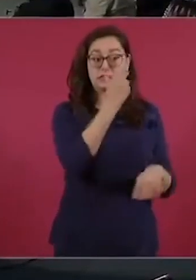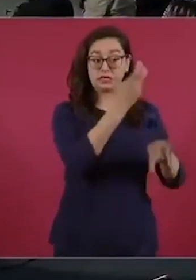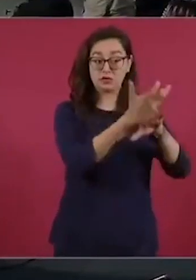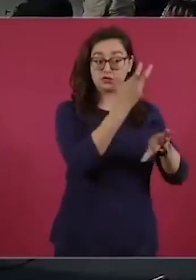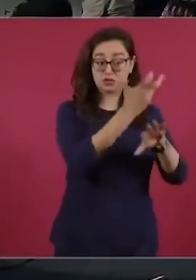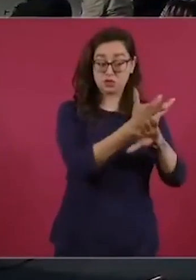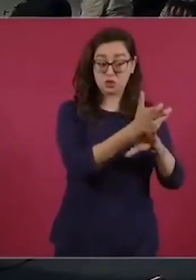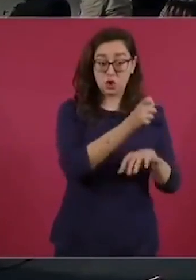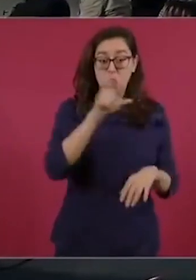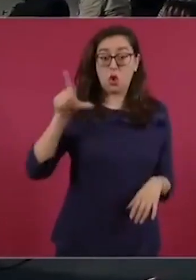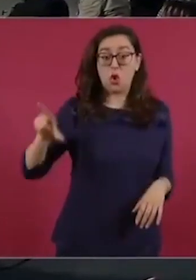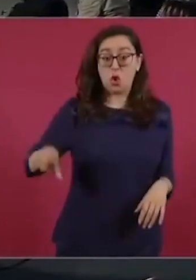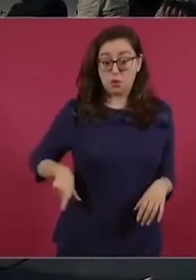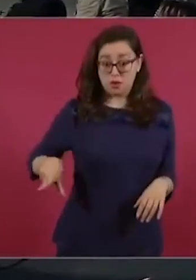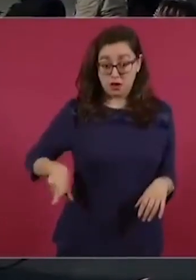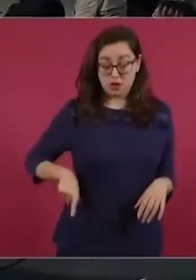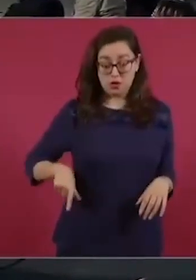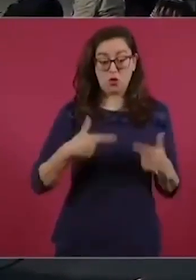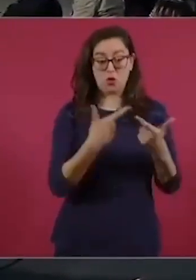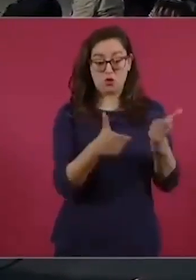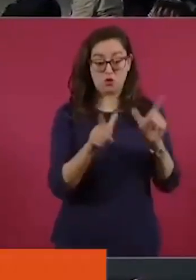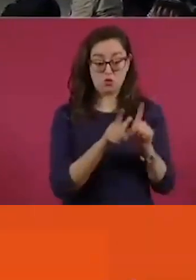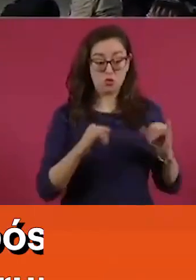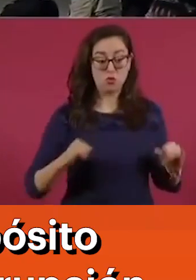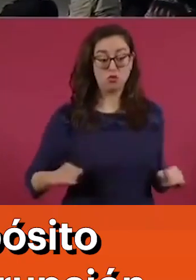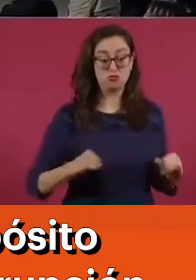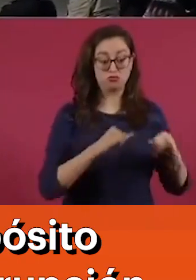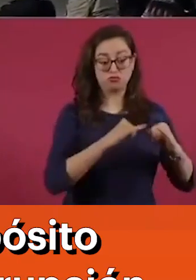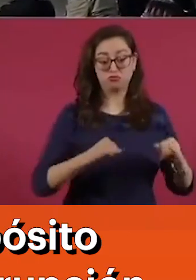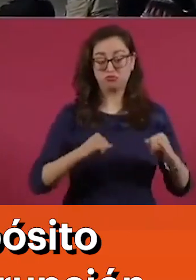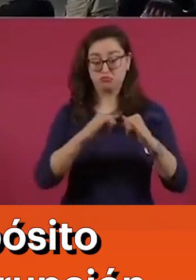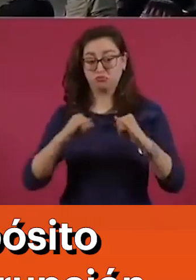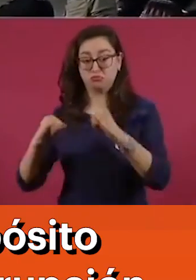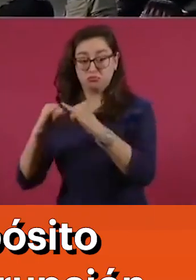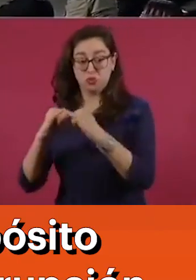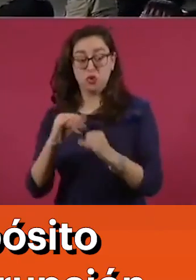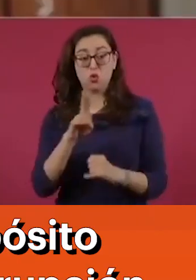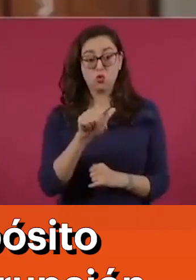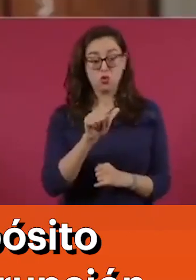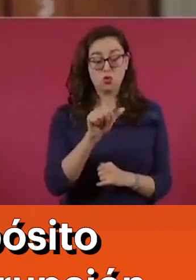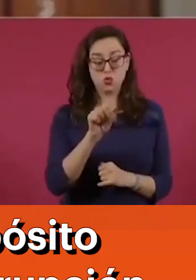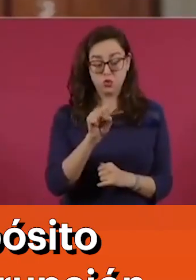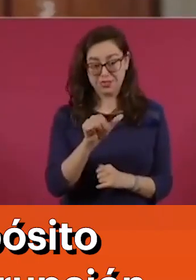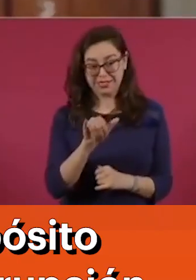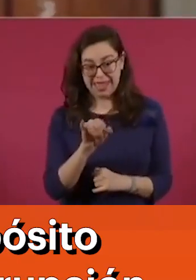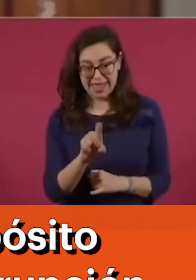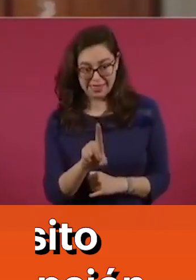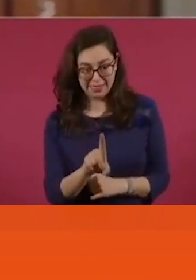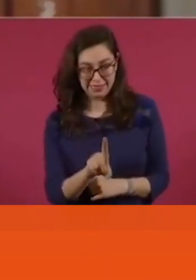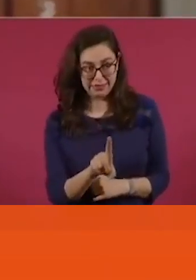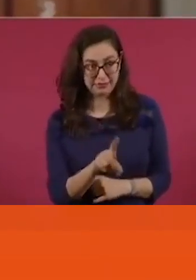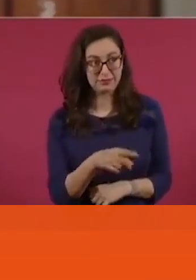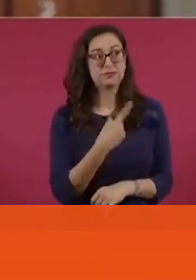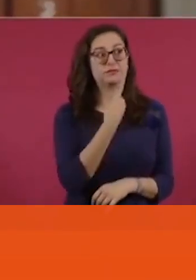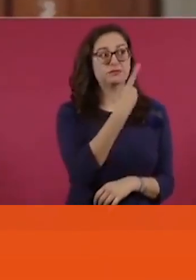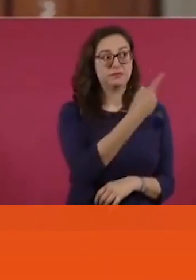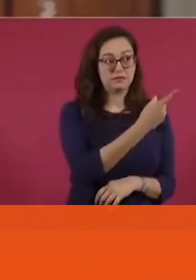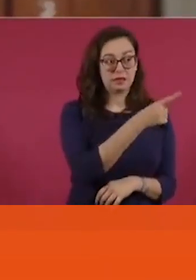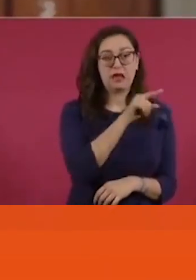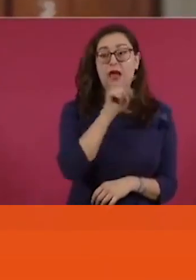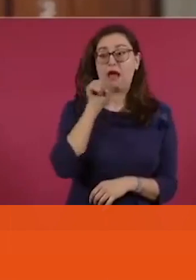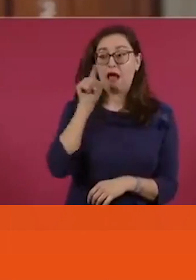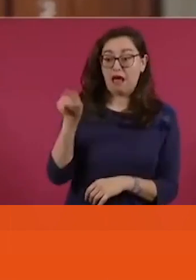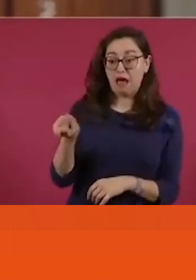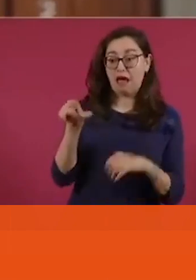como la denominada para el Desarrollo Internacional, USAID, le han entregado a